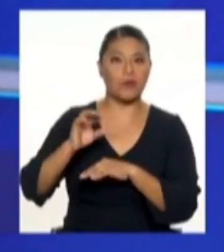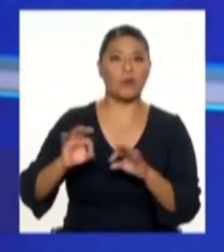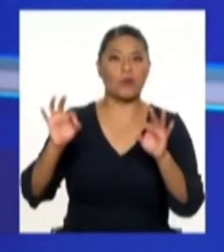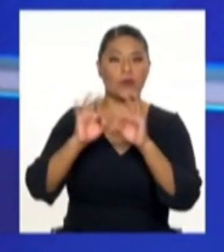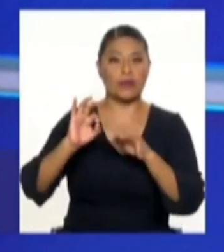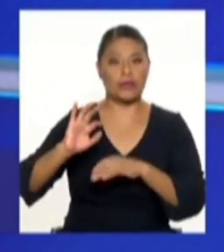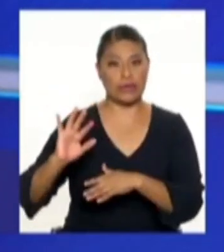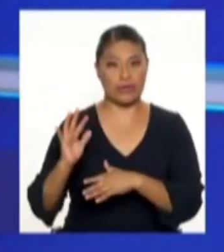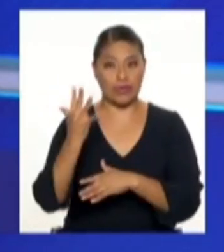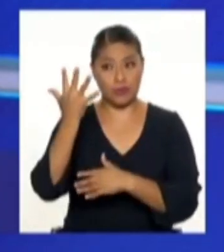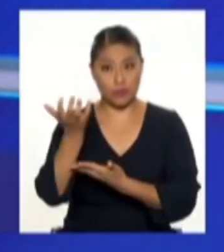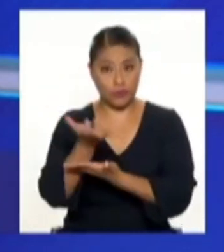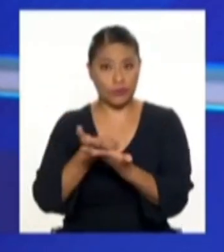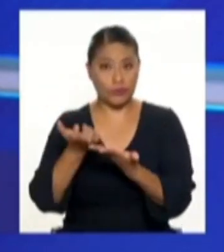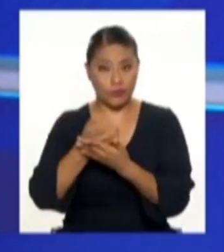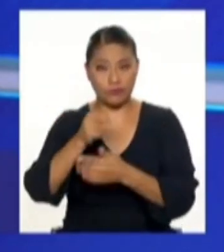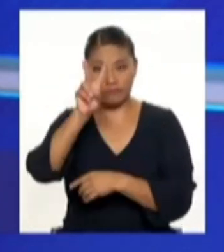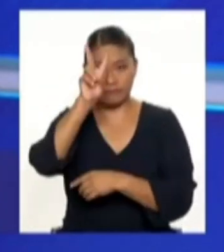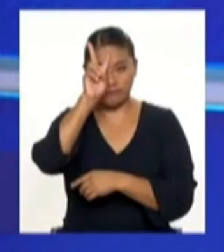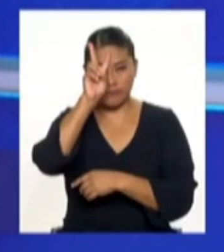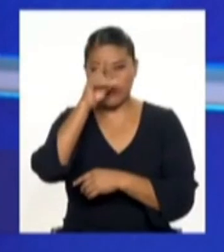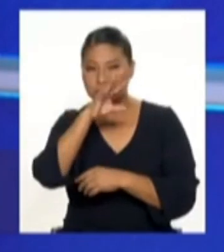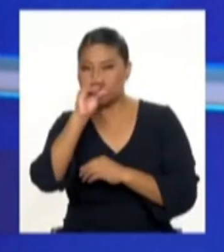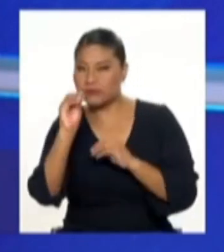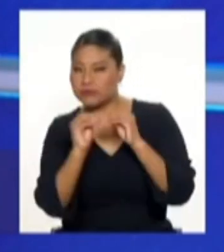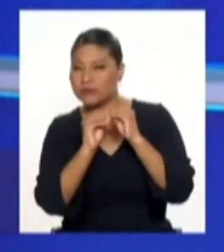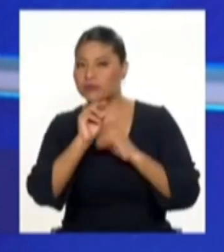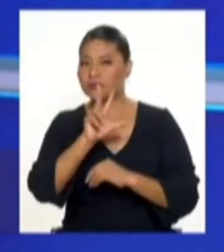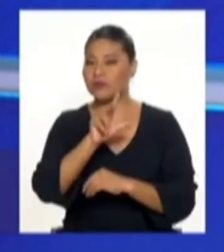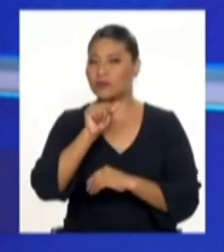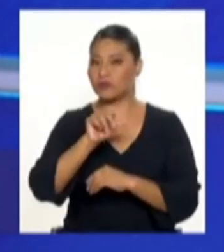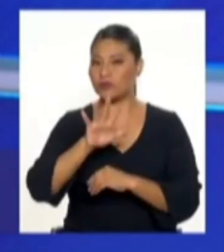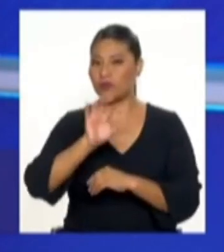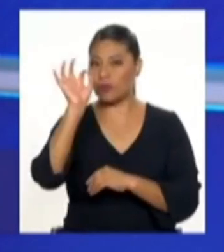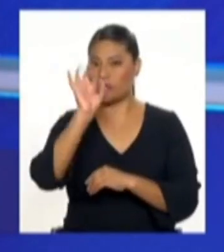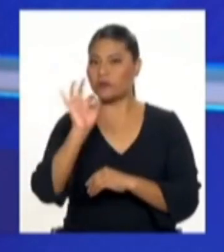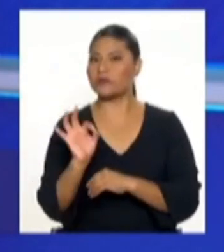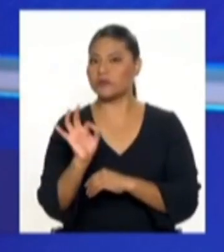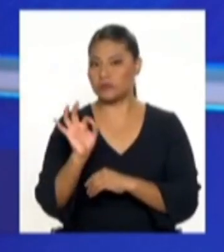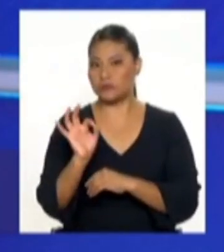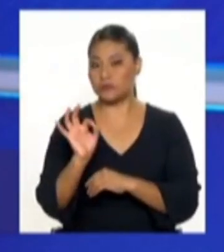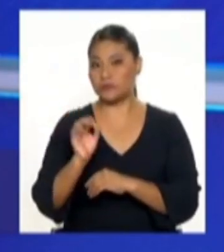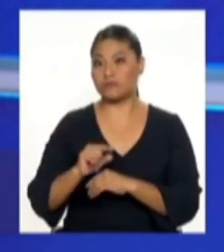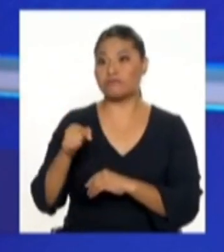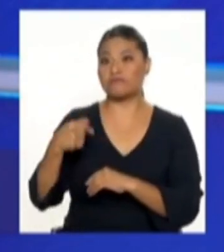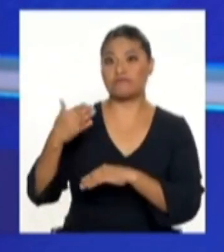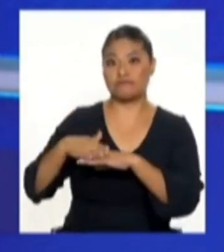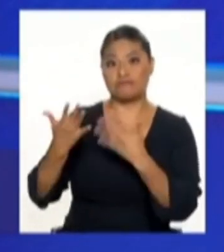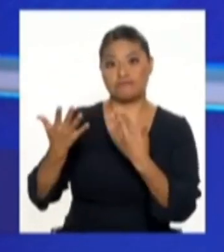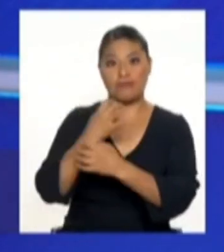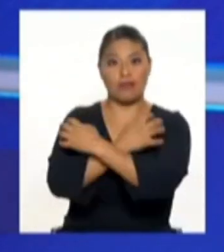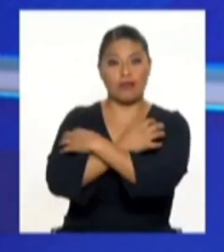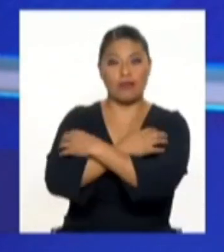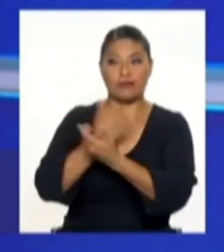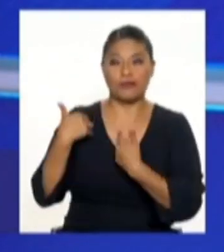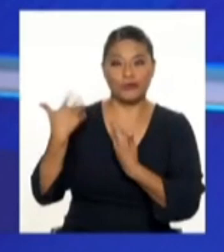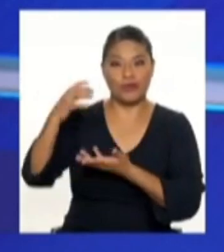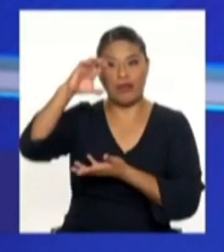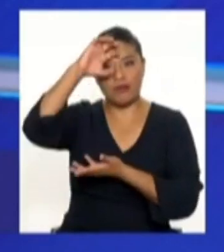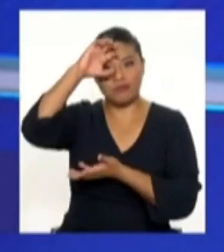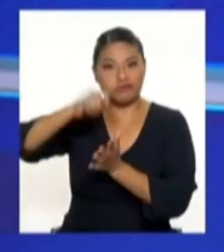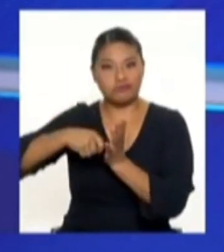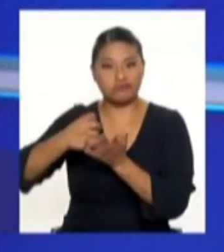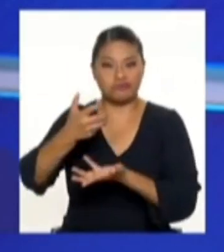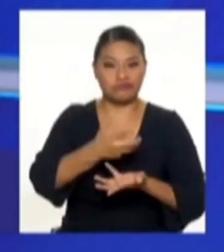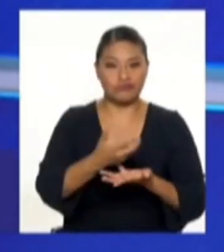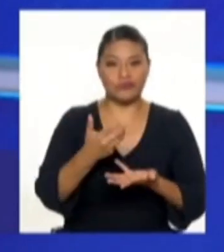economía del Perú y más o menos el 3.5% del Producto Bruto Interno. Sin embargo, Lambayeque al no tener canon, no tener sobre canon